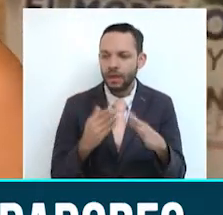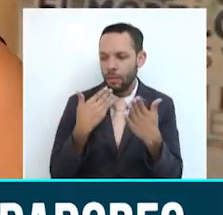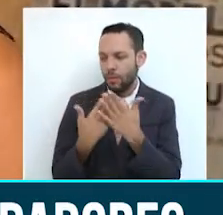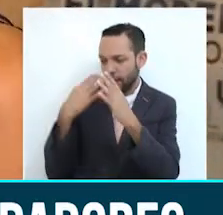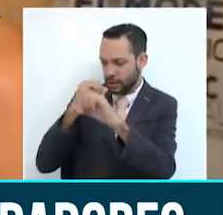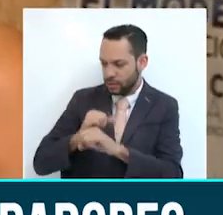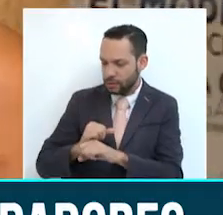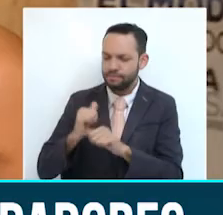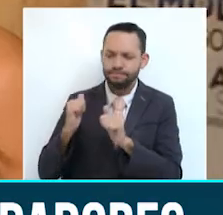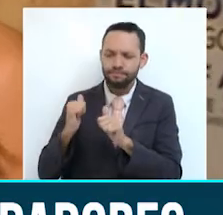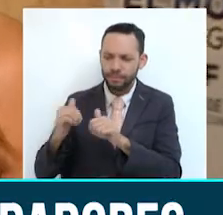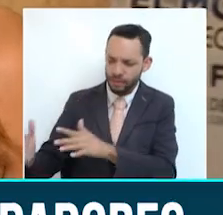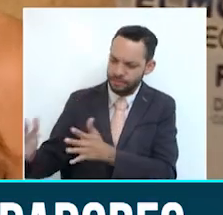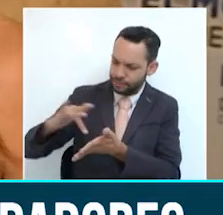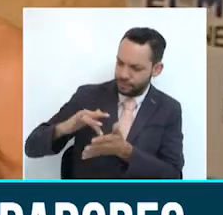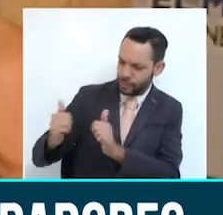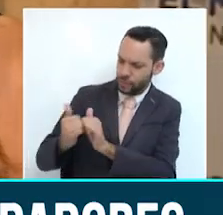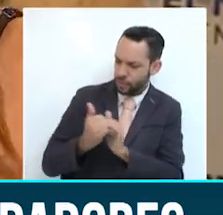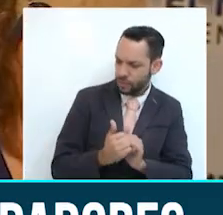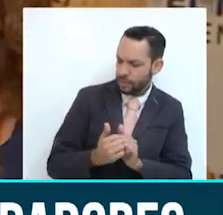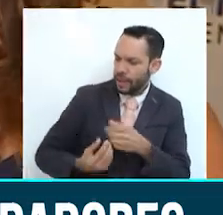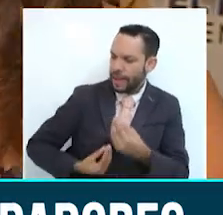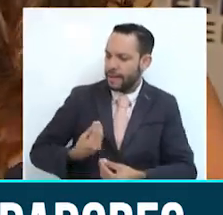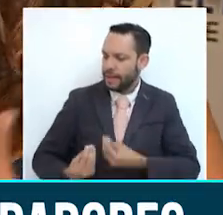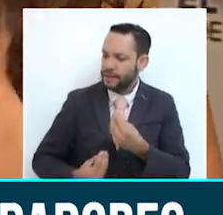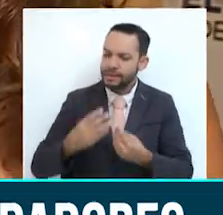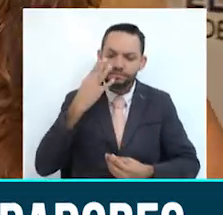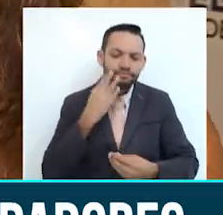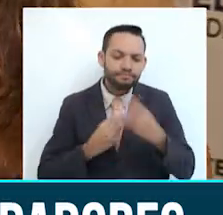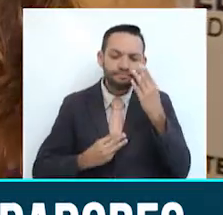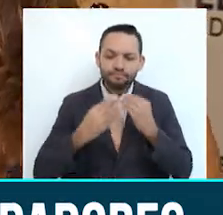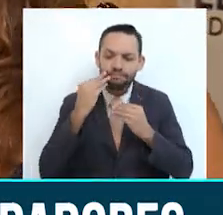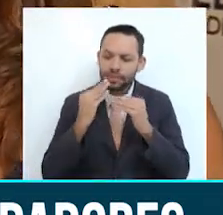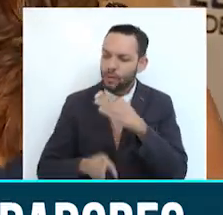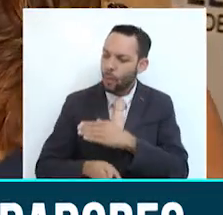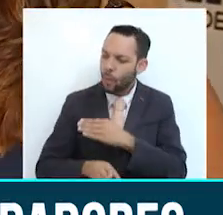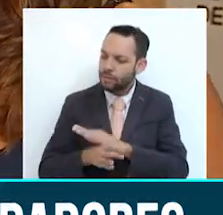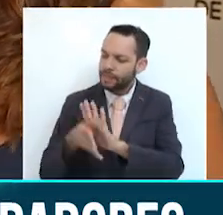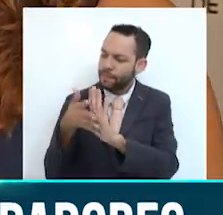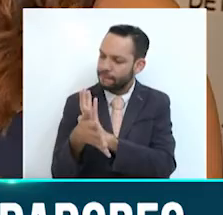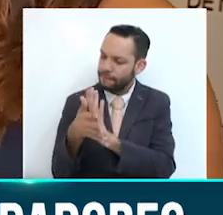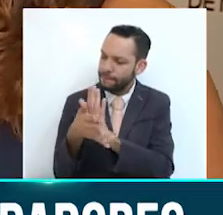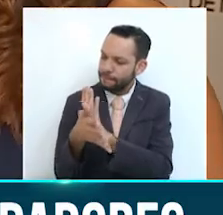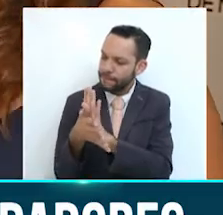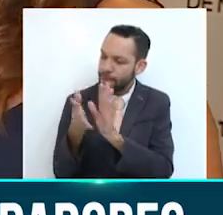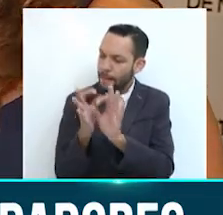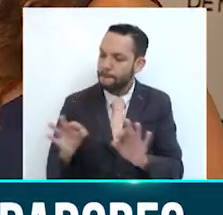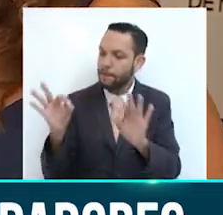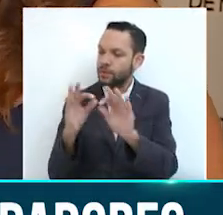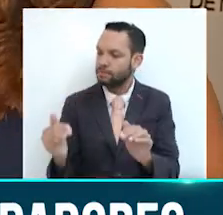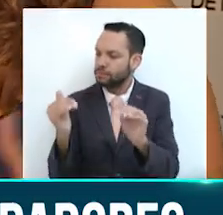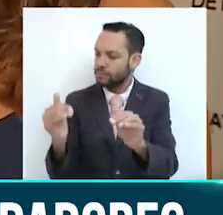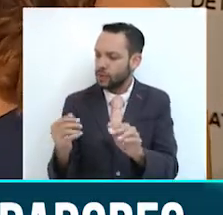Qué bueno que esté acá con nosotros en Cine Estrés. Cuéntenos cómo fue la experiencia de realizar esta producción y la importancia de hablar y mostrar las